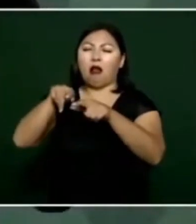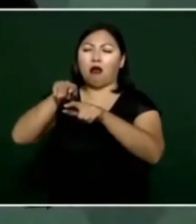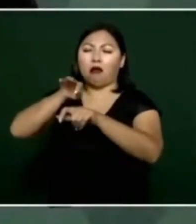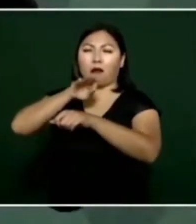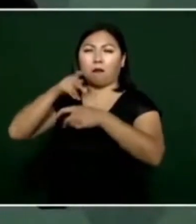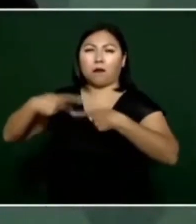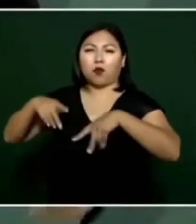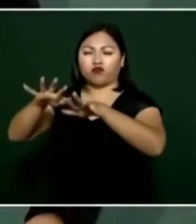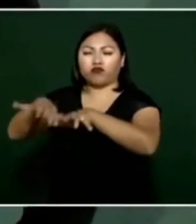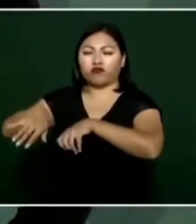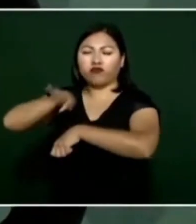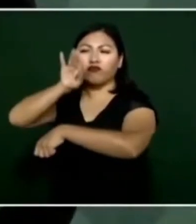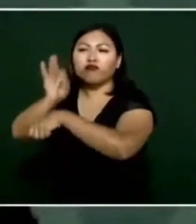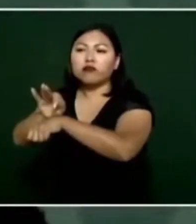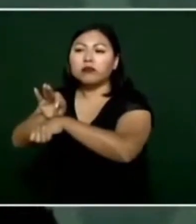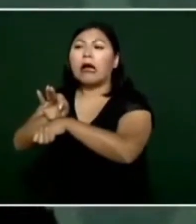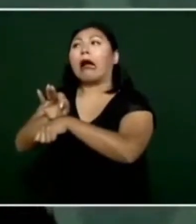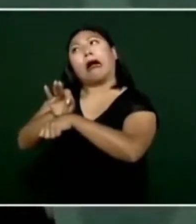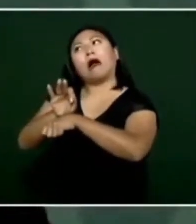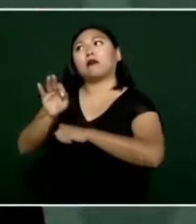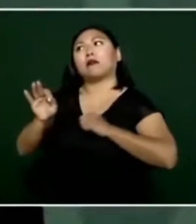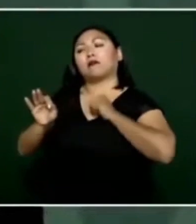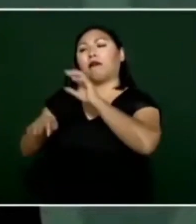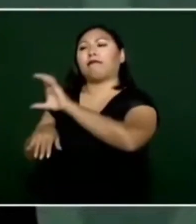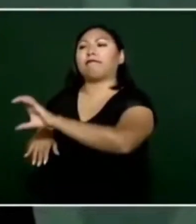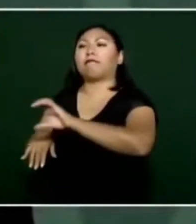frijol con gorgo